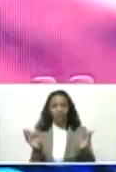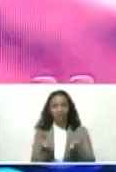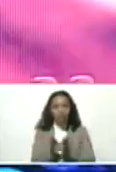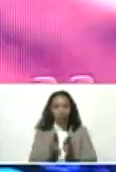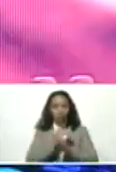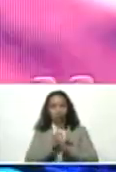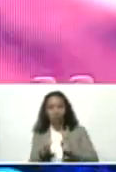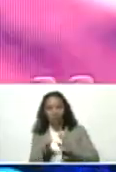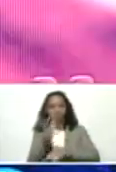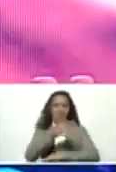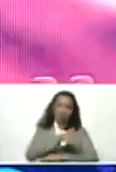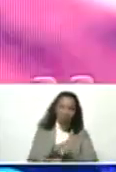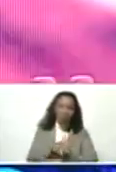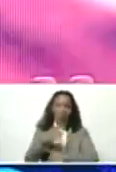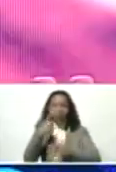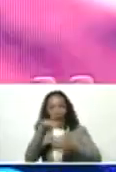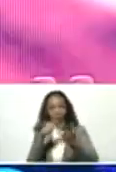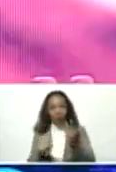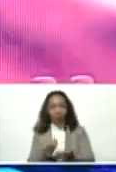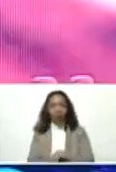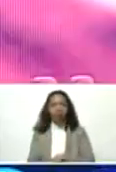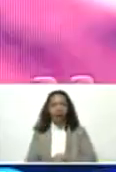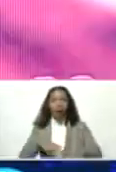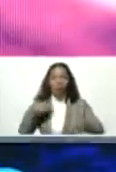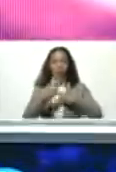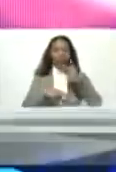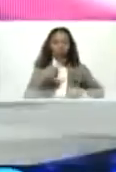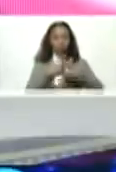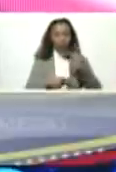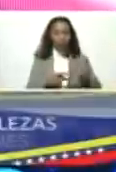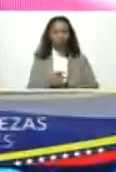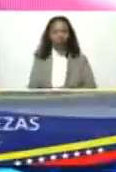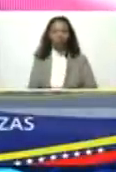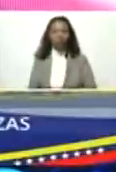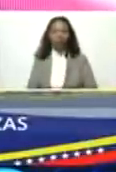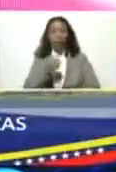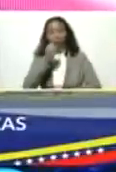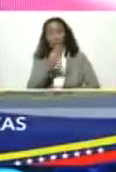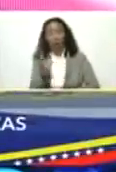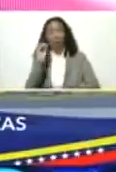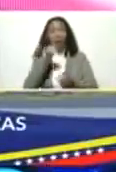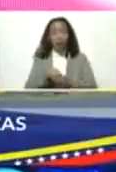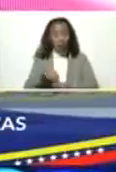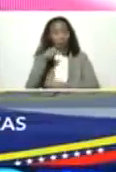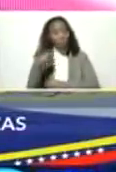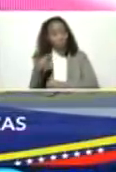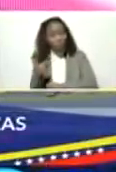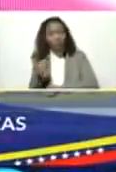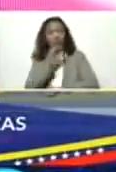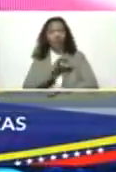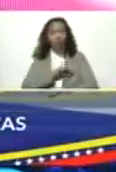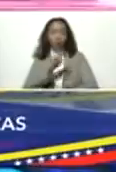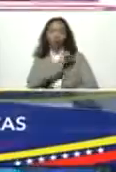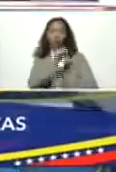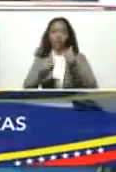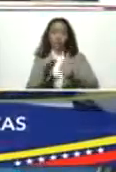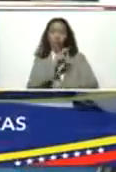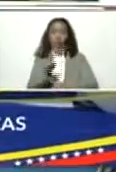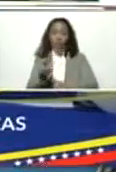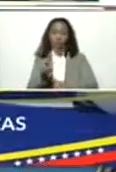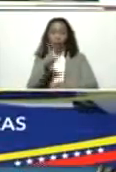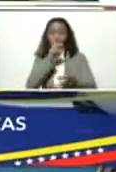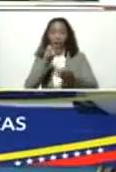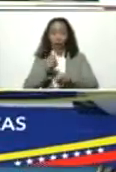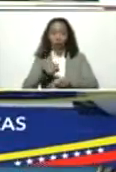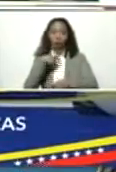medio a los productores bueno es que meterle una platica señora vicepresidenta al Banco Agrícola